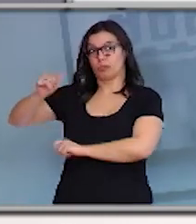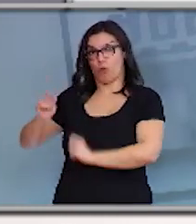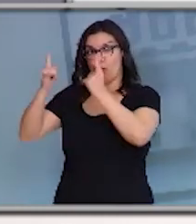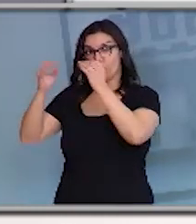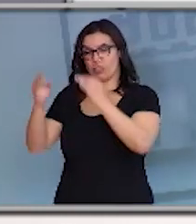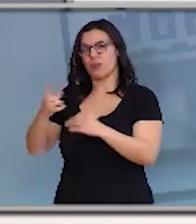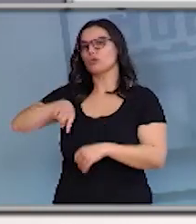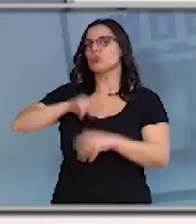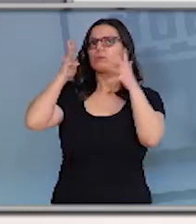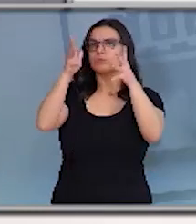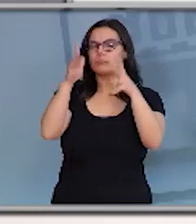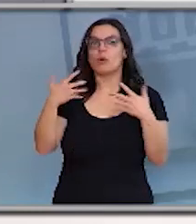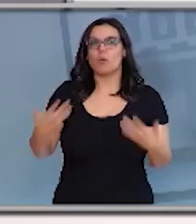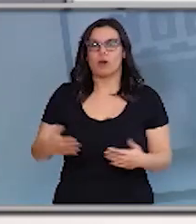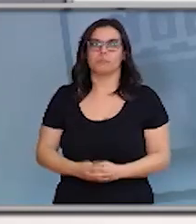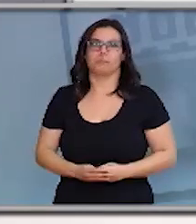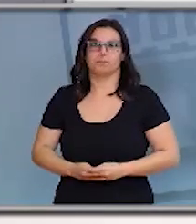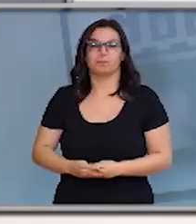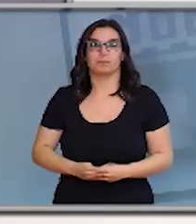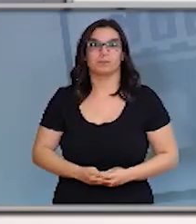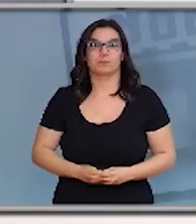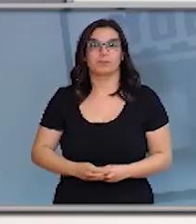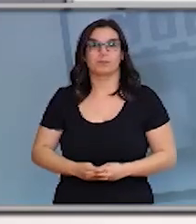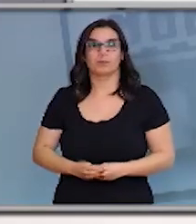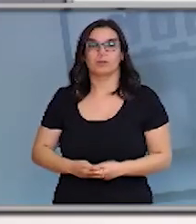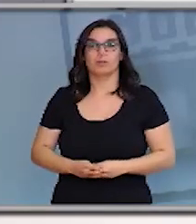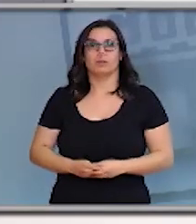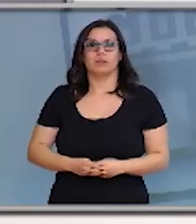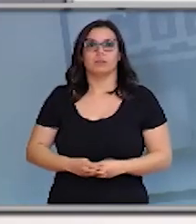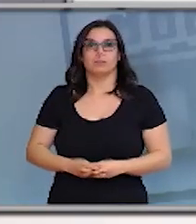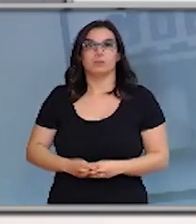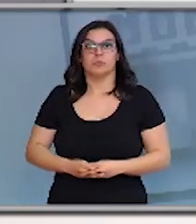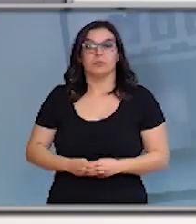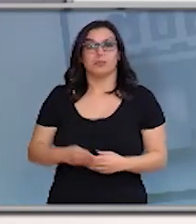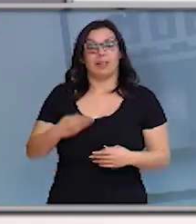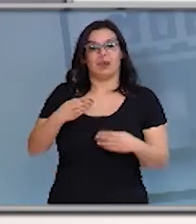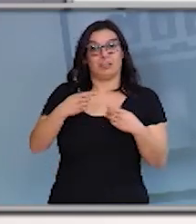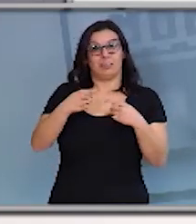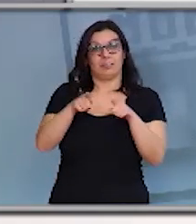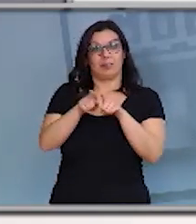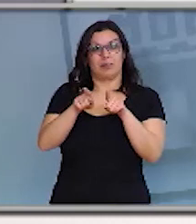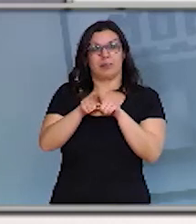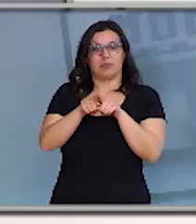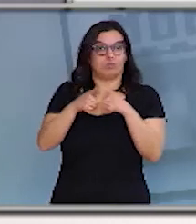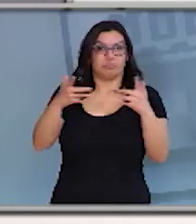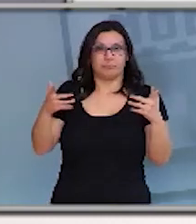Por un lado, recomendamos a limitación da actividade e a non apertura de cualquera dos